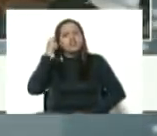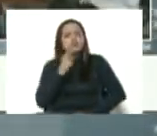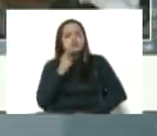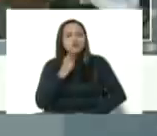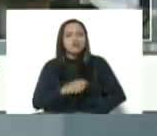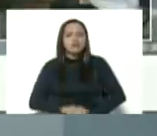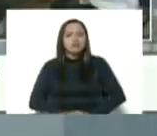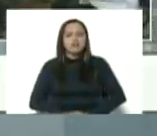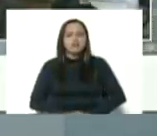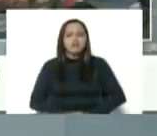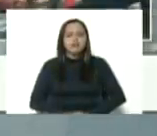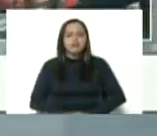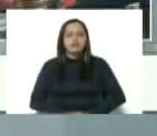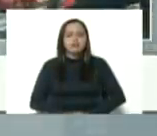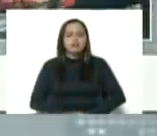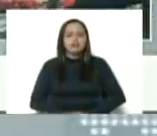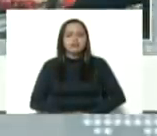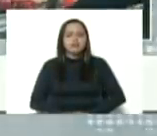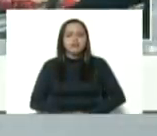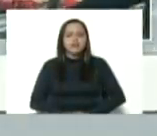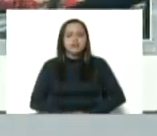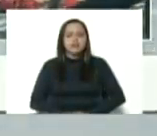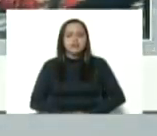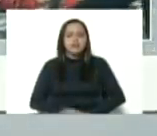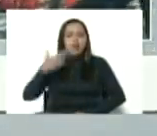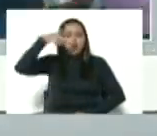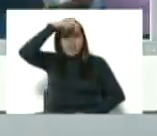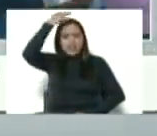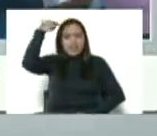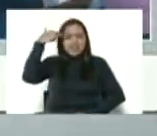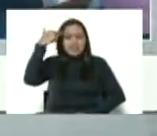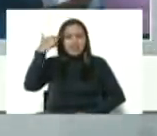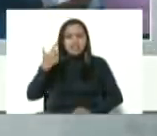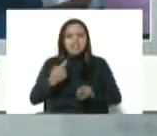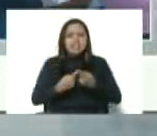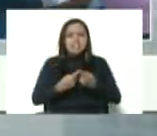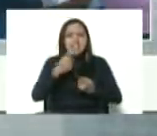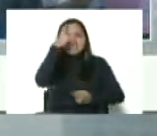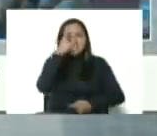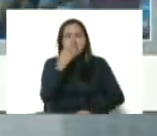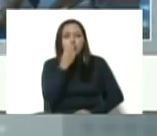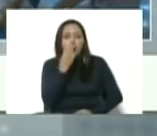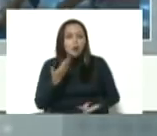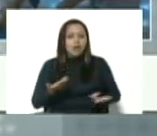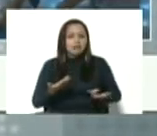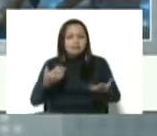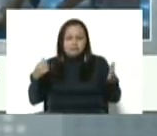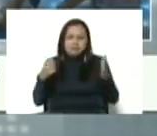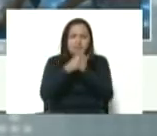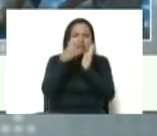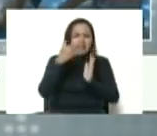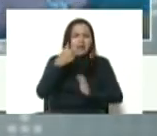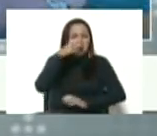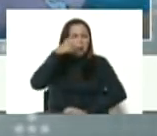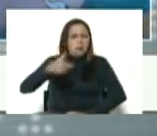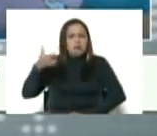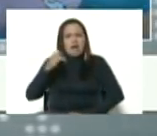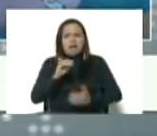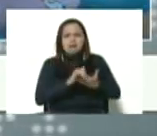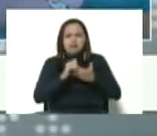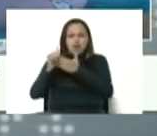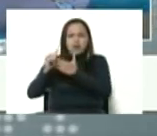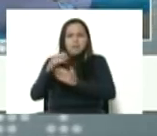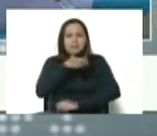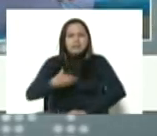de Rafael Urdaneta, de Ezequiel Zamora, se estrelló contra el pueblo que lleva el legado de Hugo